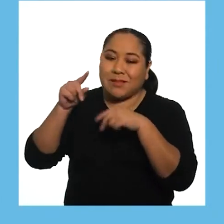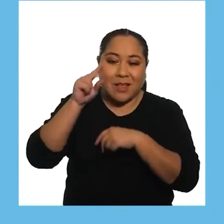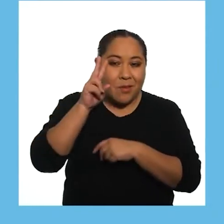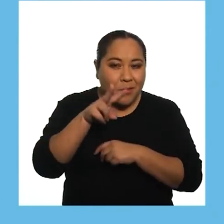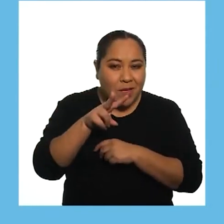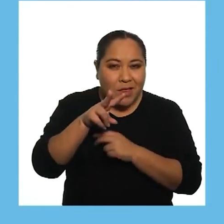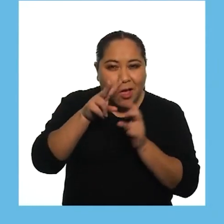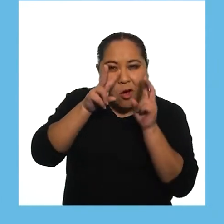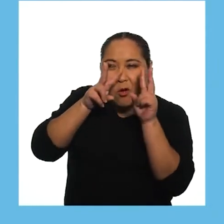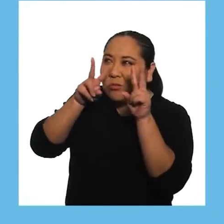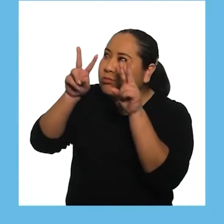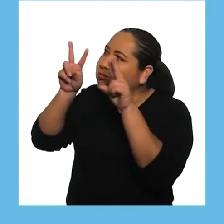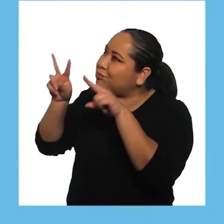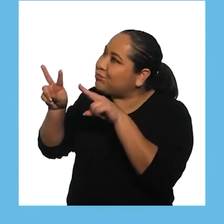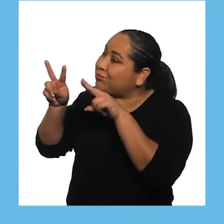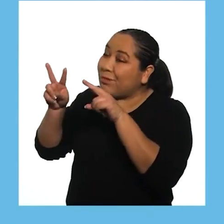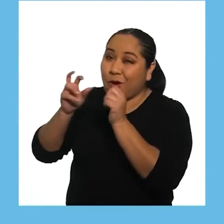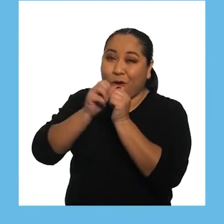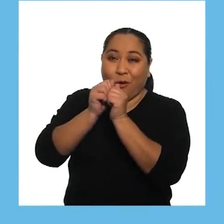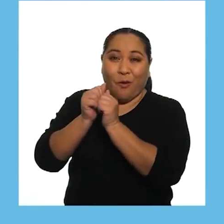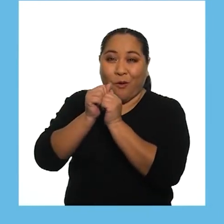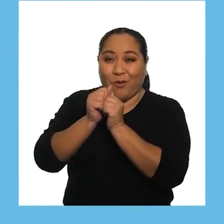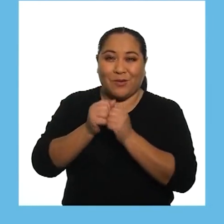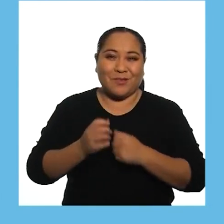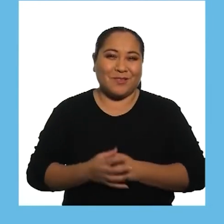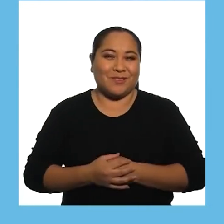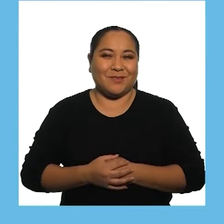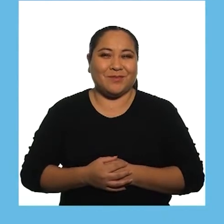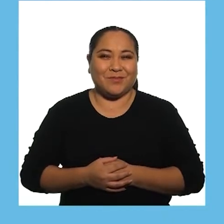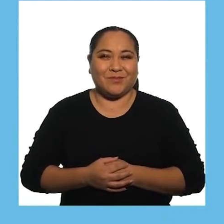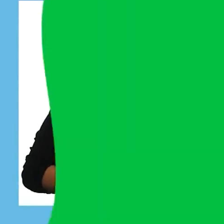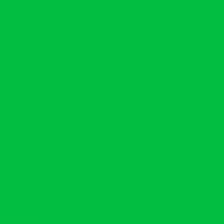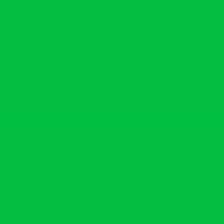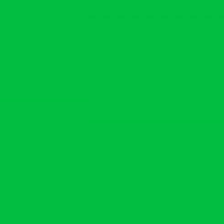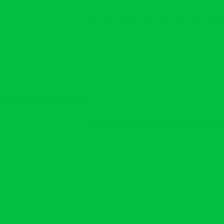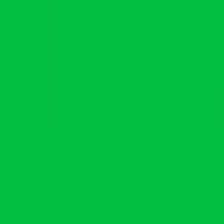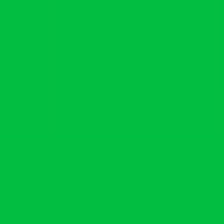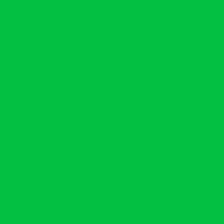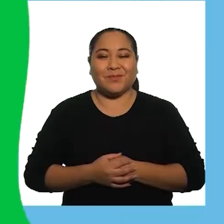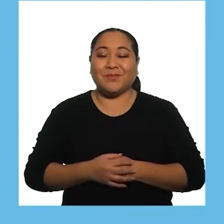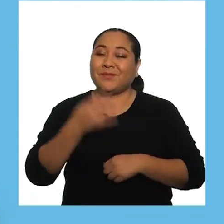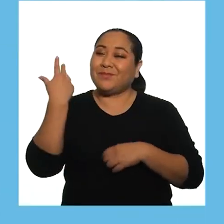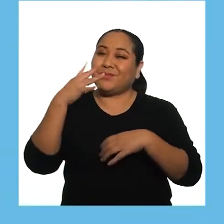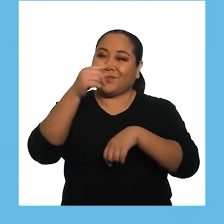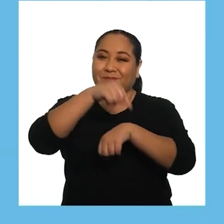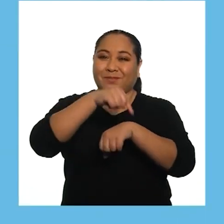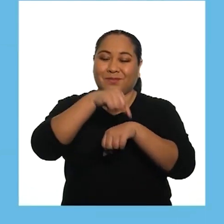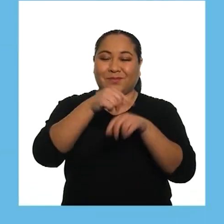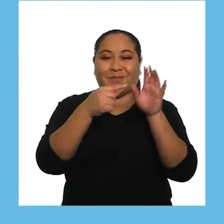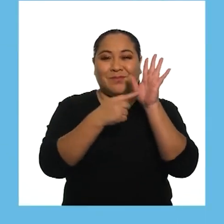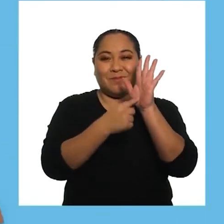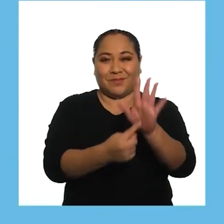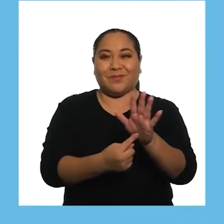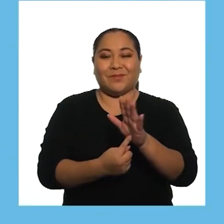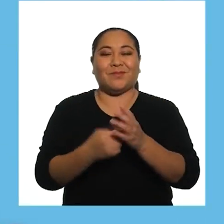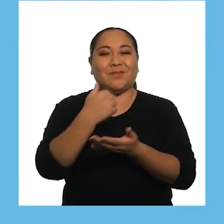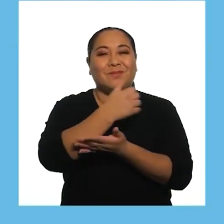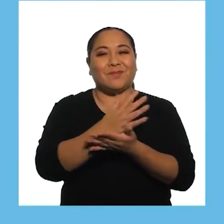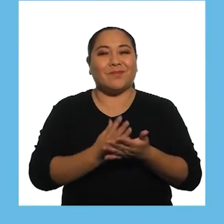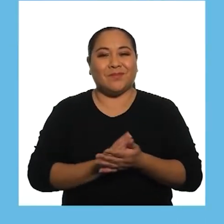míralo y miren juntos al objeto o persona Es momento de